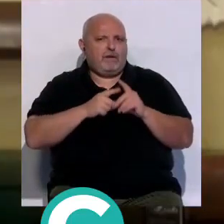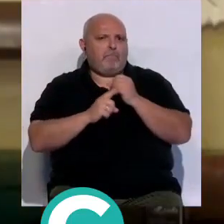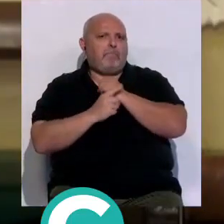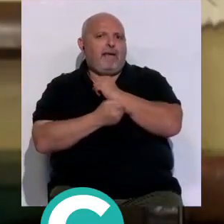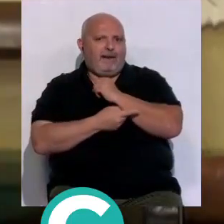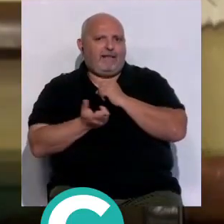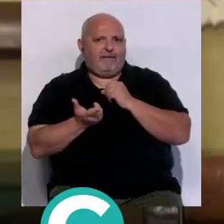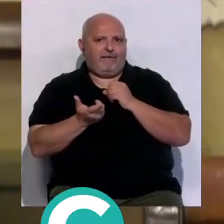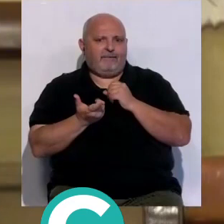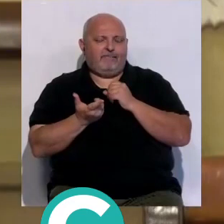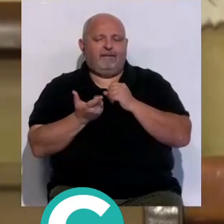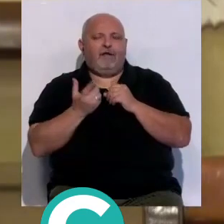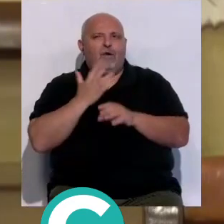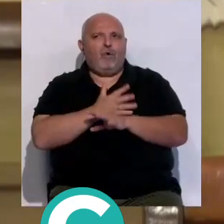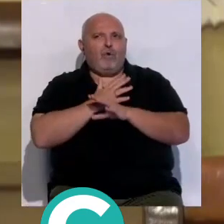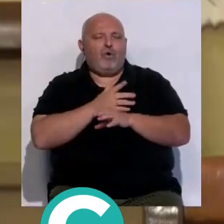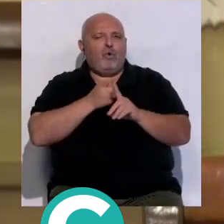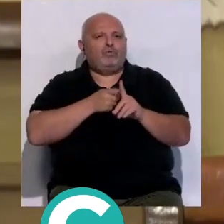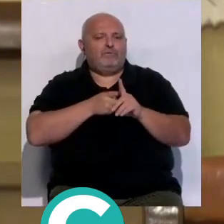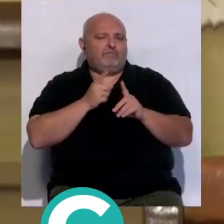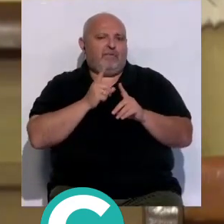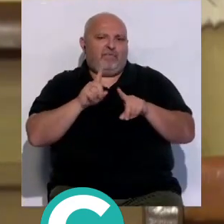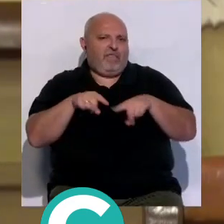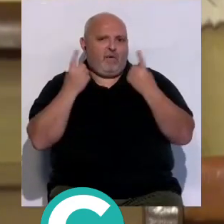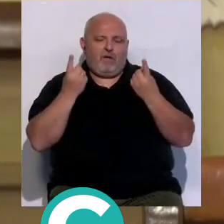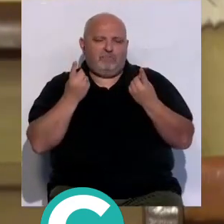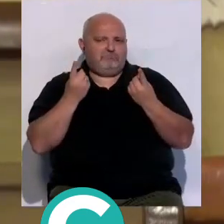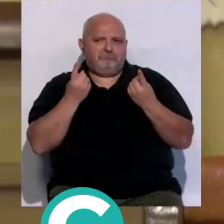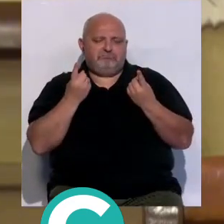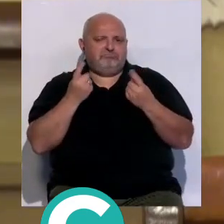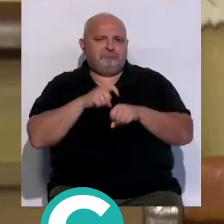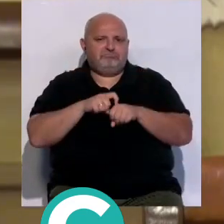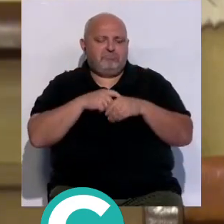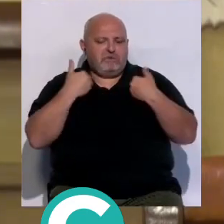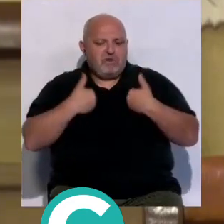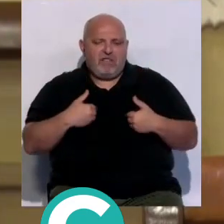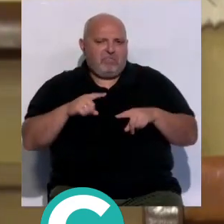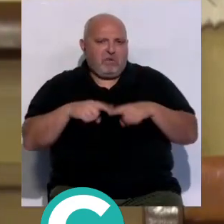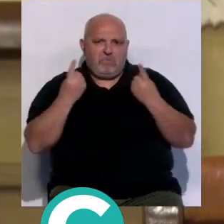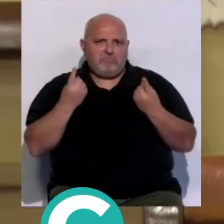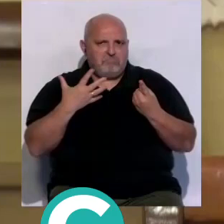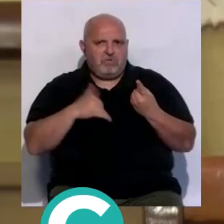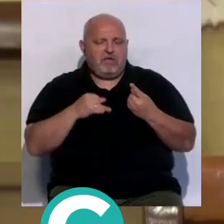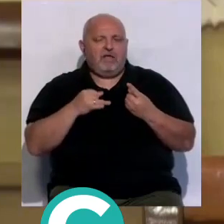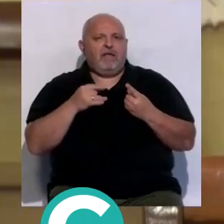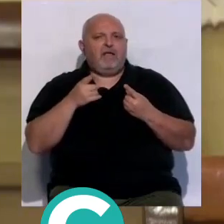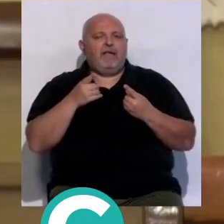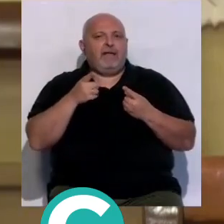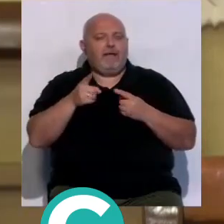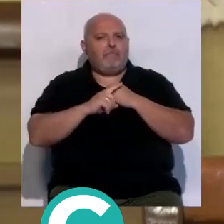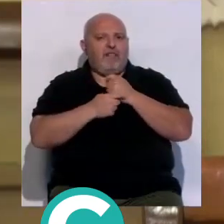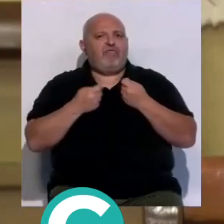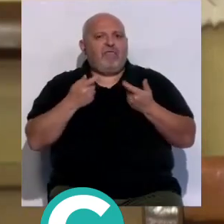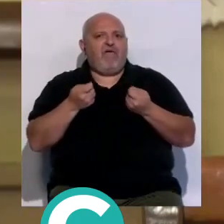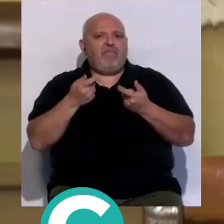a tener juegos que puedan utilizar independientemente de sus características personales y como sea y efectivamente este parque